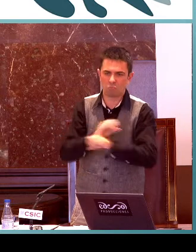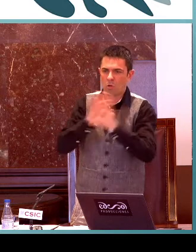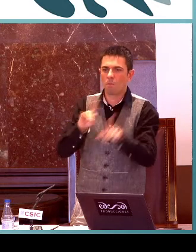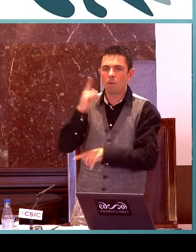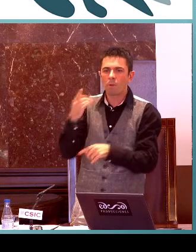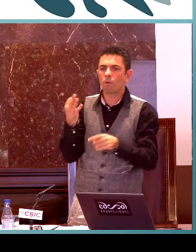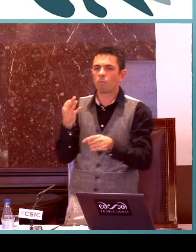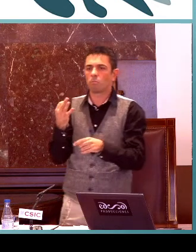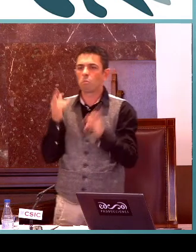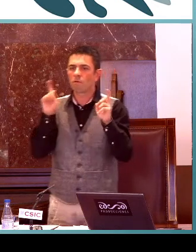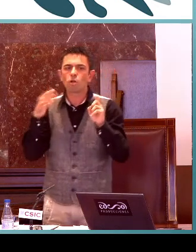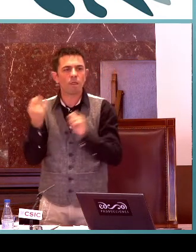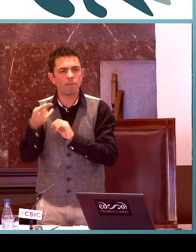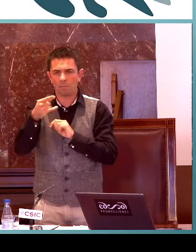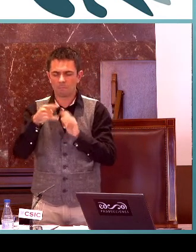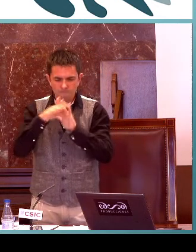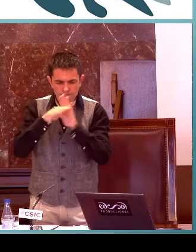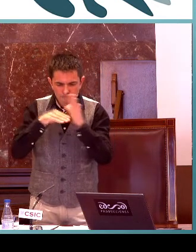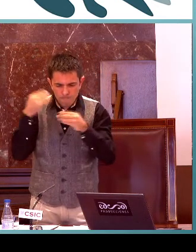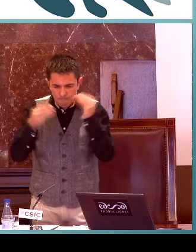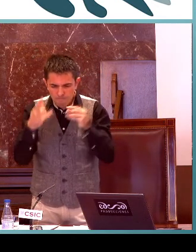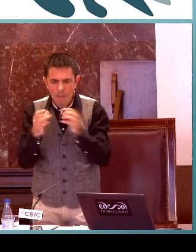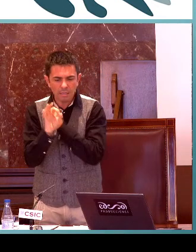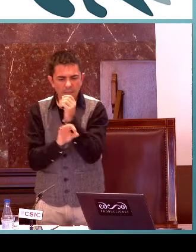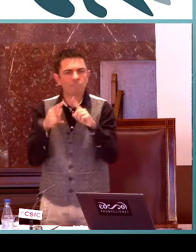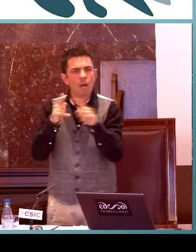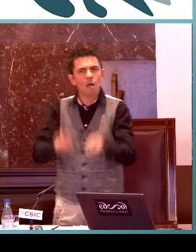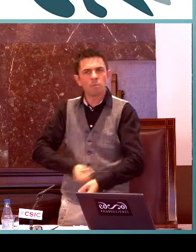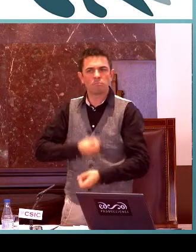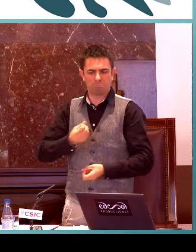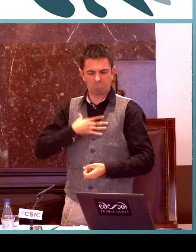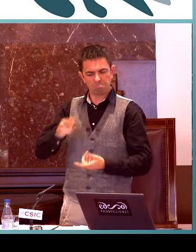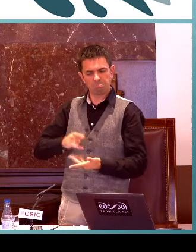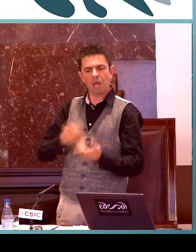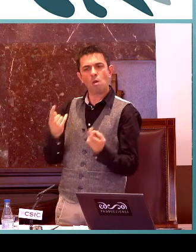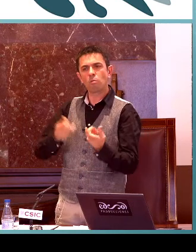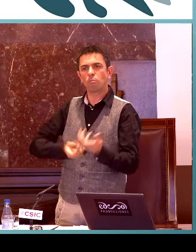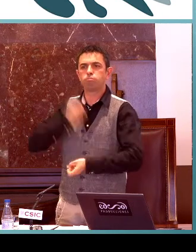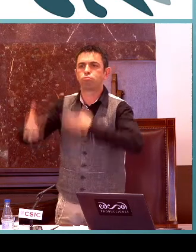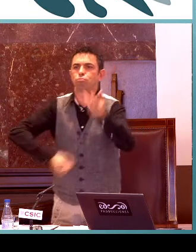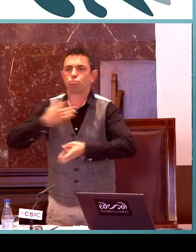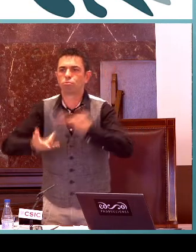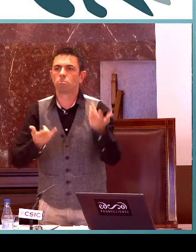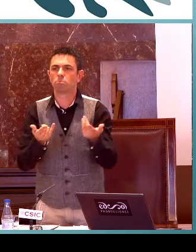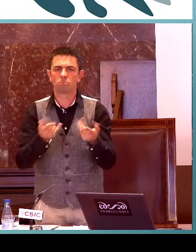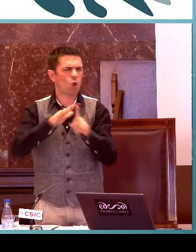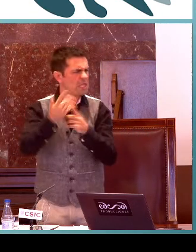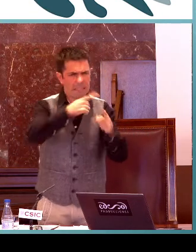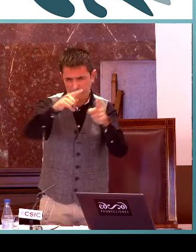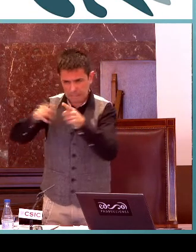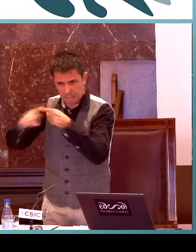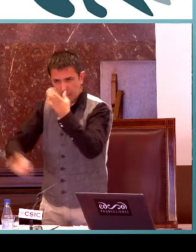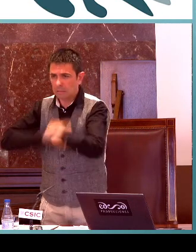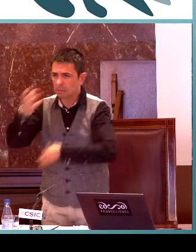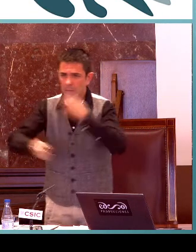signos. Debe expresarse, el profesor debe programar ejercicios para que el alumno pueda